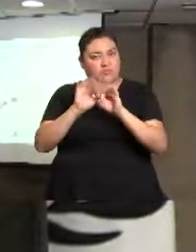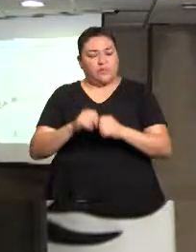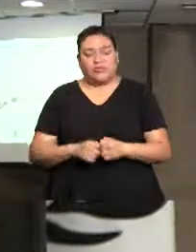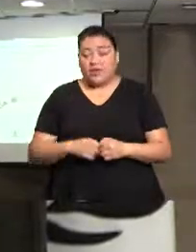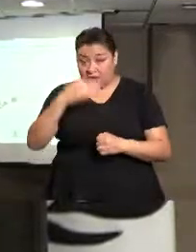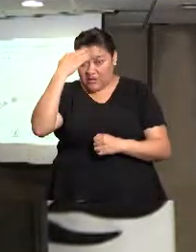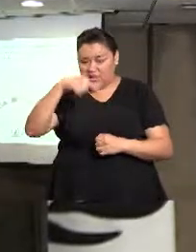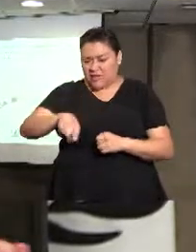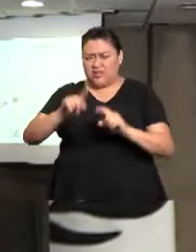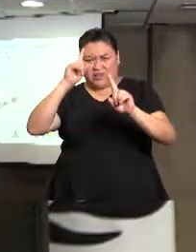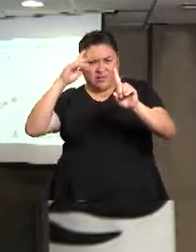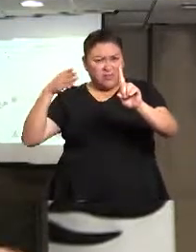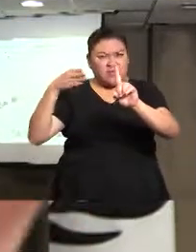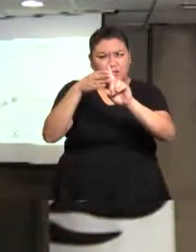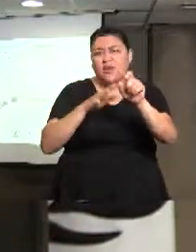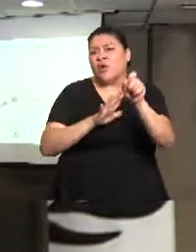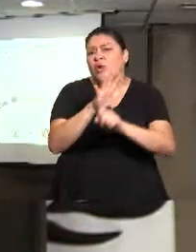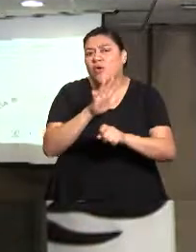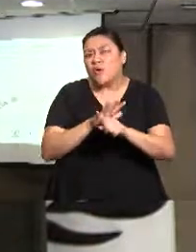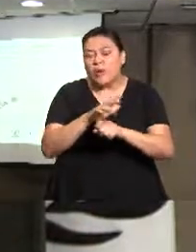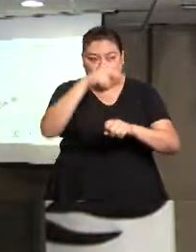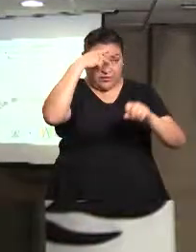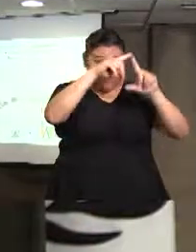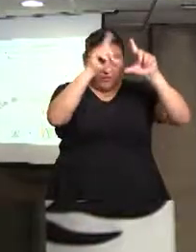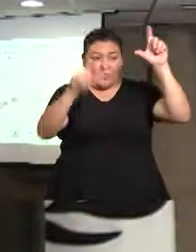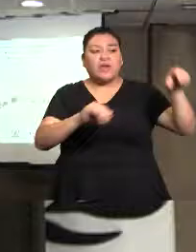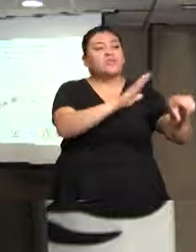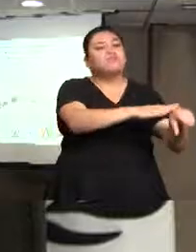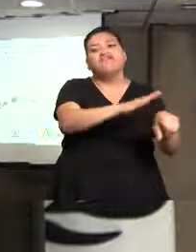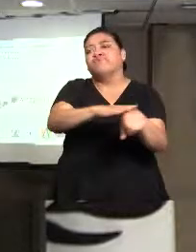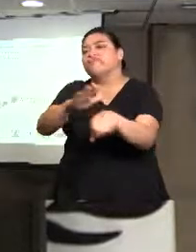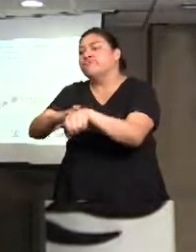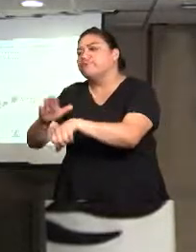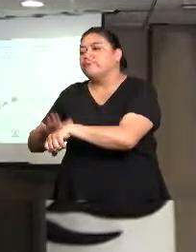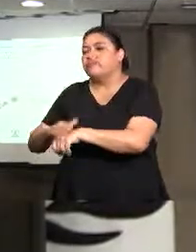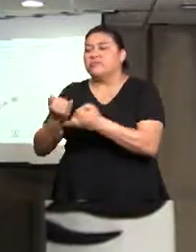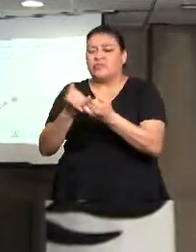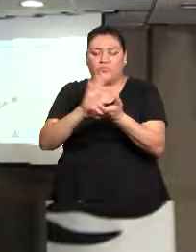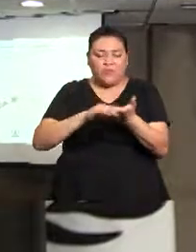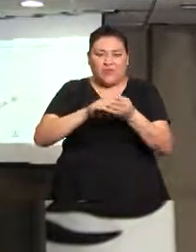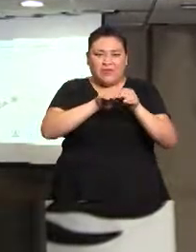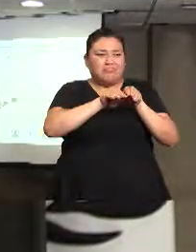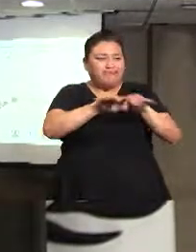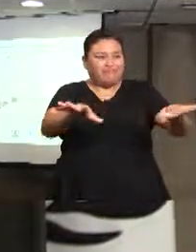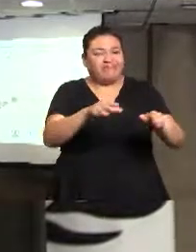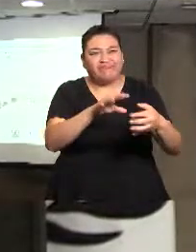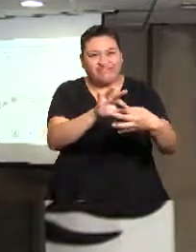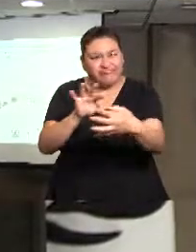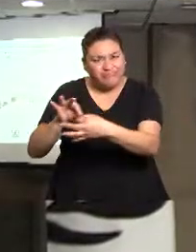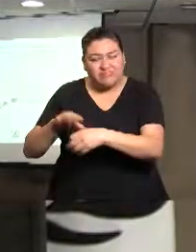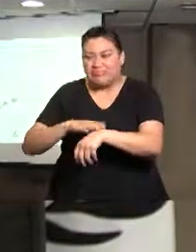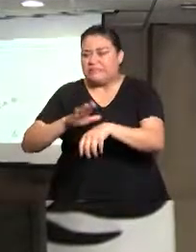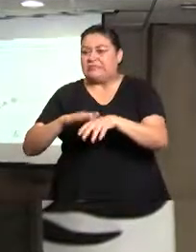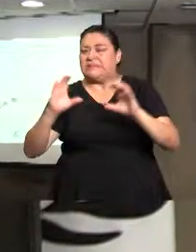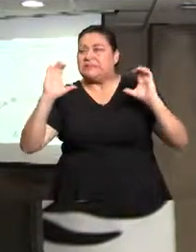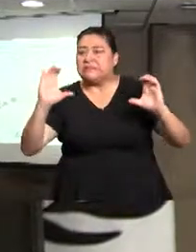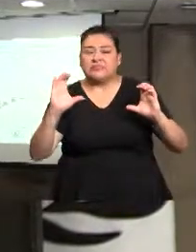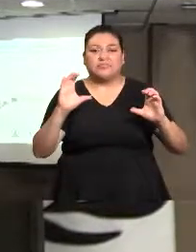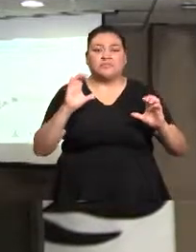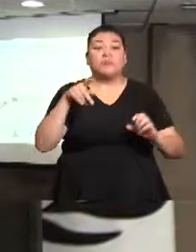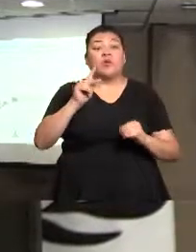específicos? Bueno, mover a nivel nacional los materiales de la campaña, pero también promover una línea, la línea nacional